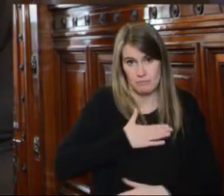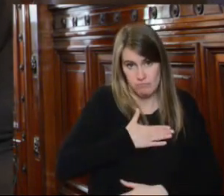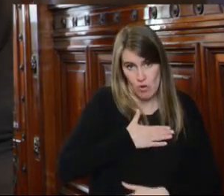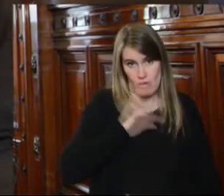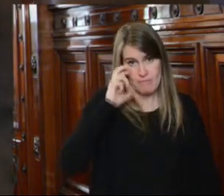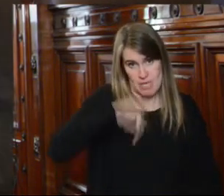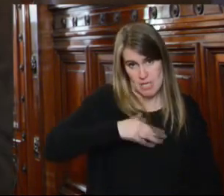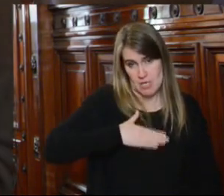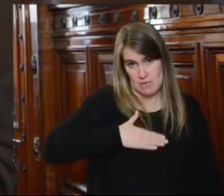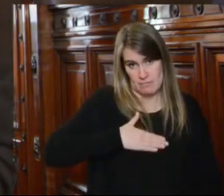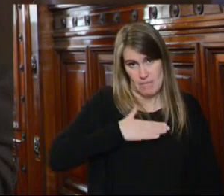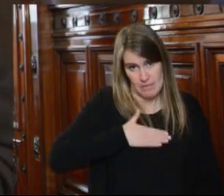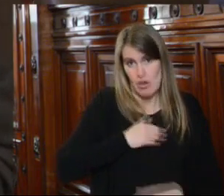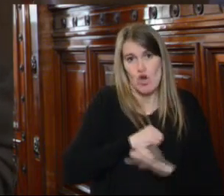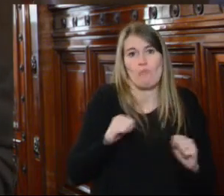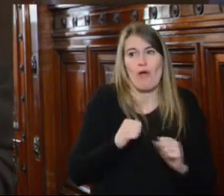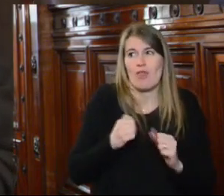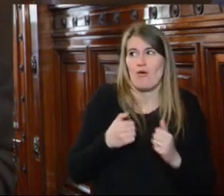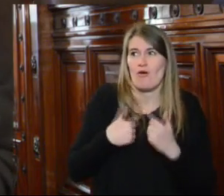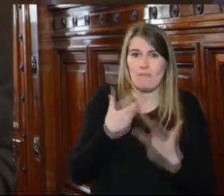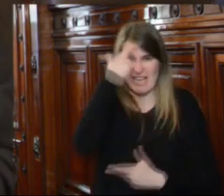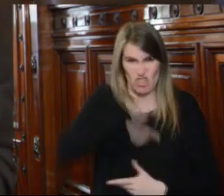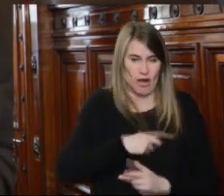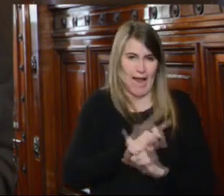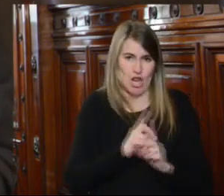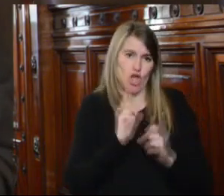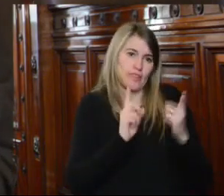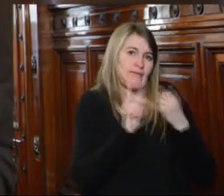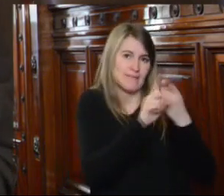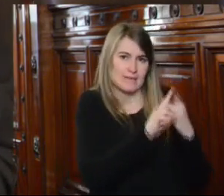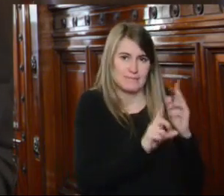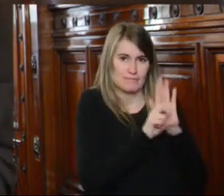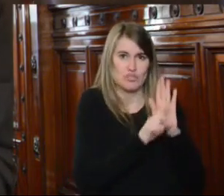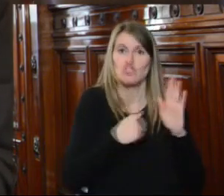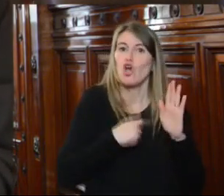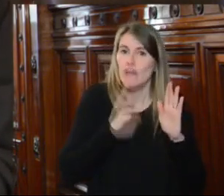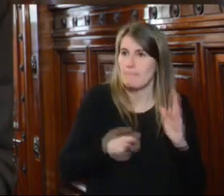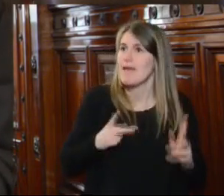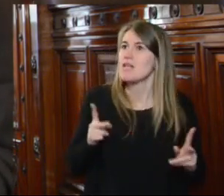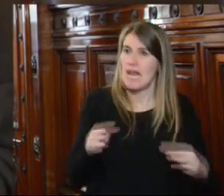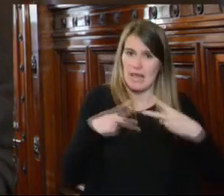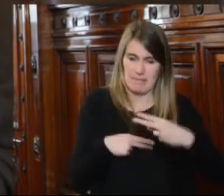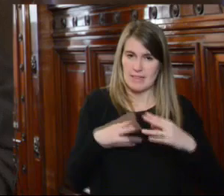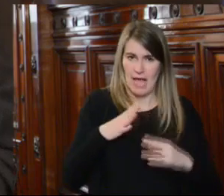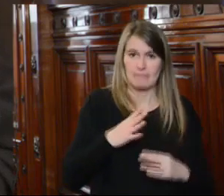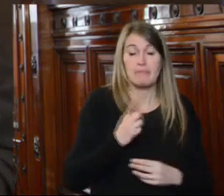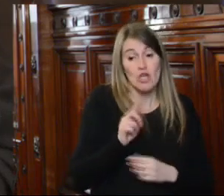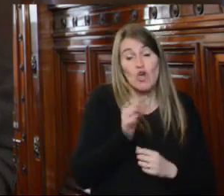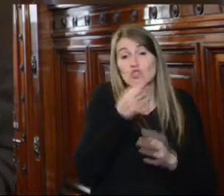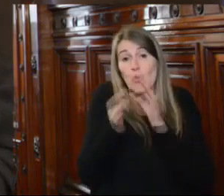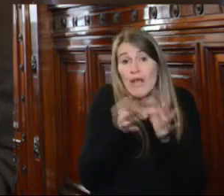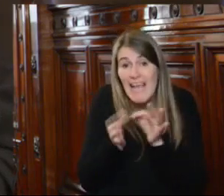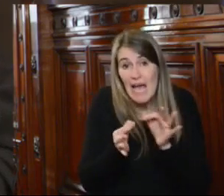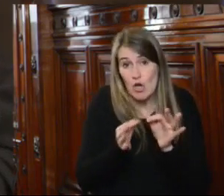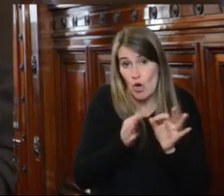comprometerlo frente a ustedes porque eso excedería a mis competencias también pero sí podría sugerirles tal vez